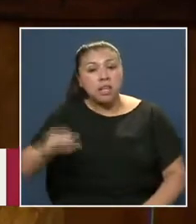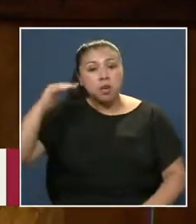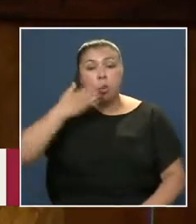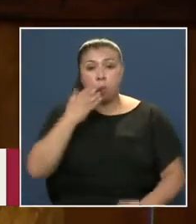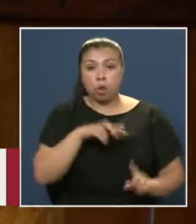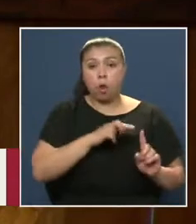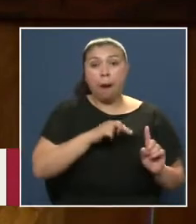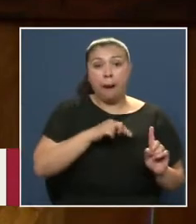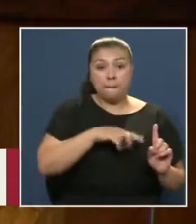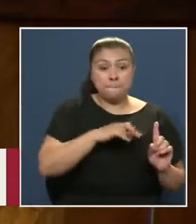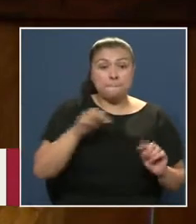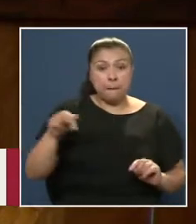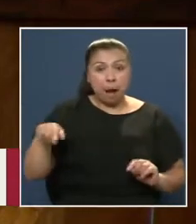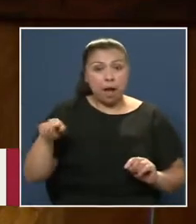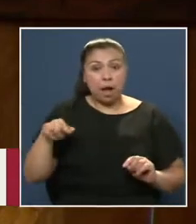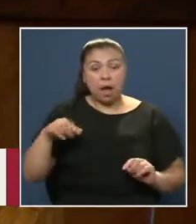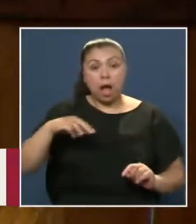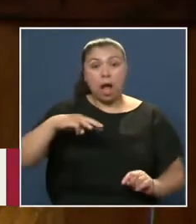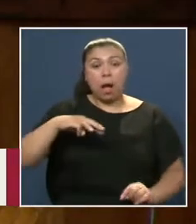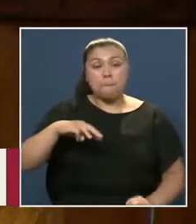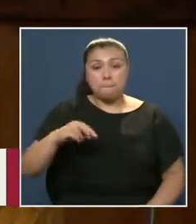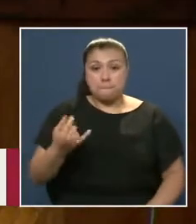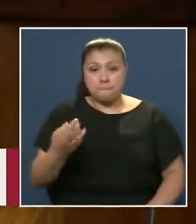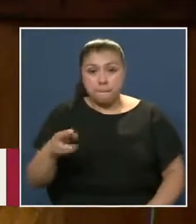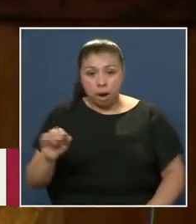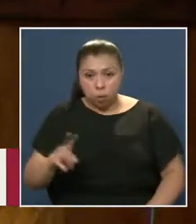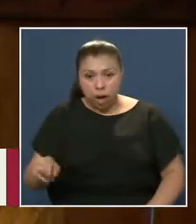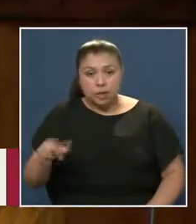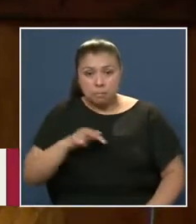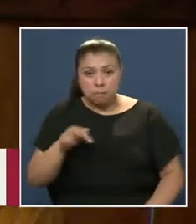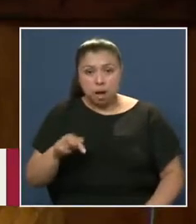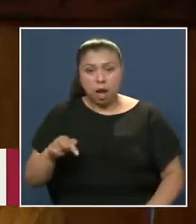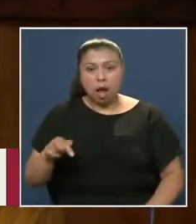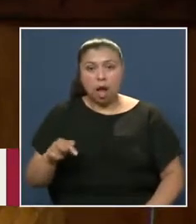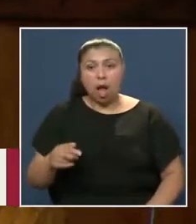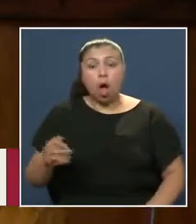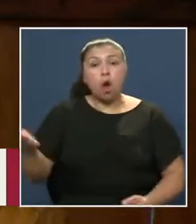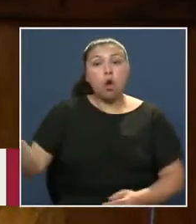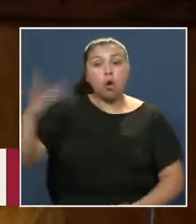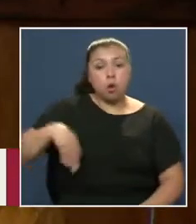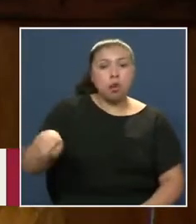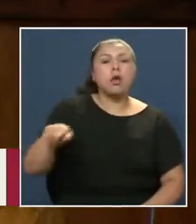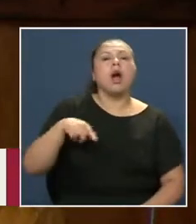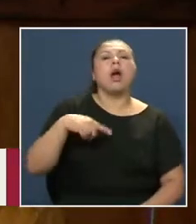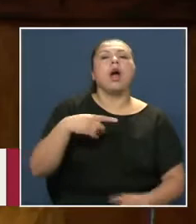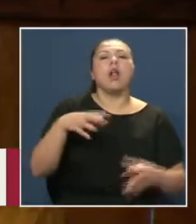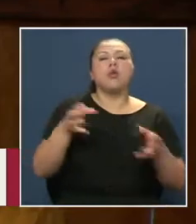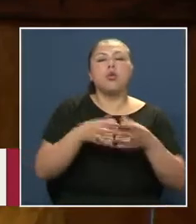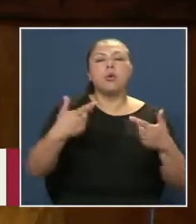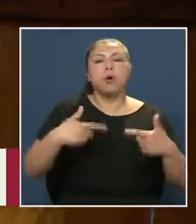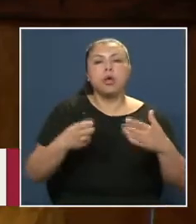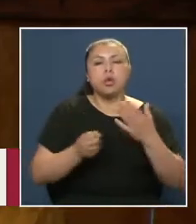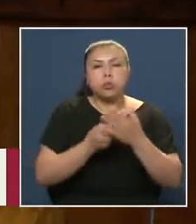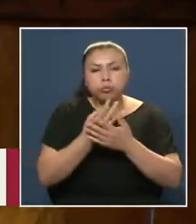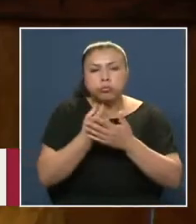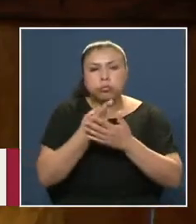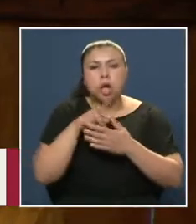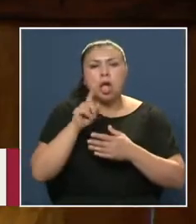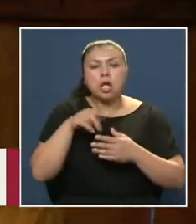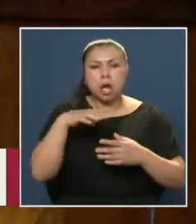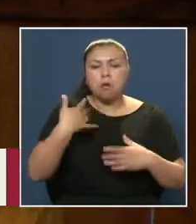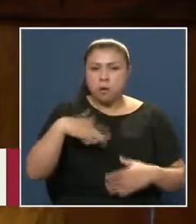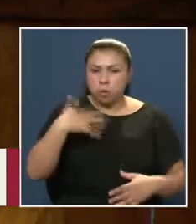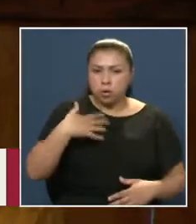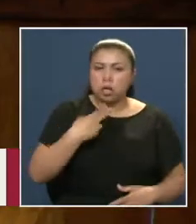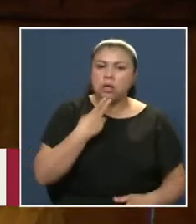Don Julio Guillermo Magurás Lo introdujo Tempranamente A la fila Del partido radical Conglomerado Que sin duda Marcó su vida